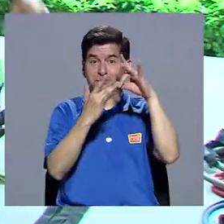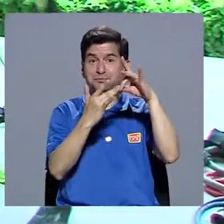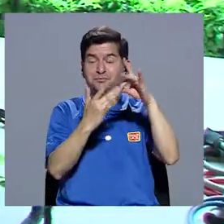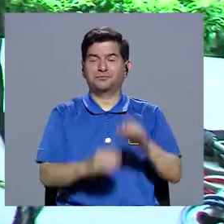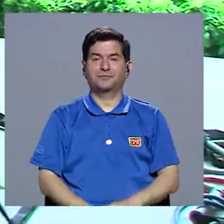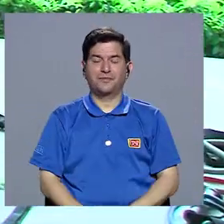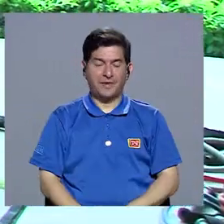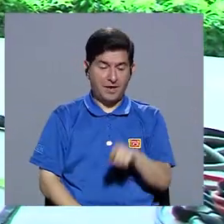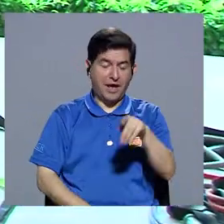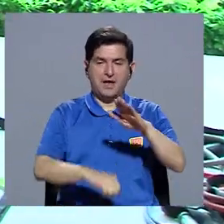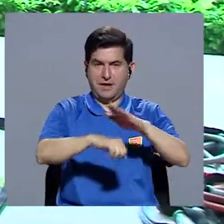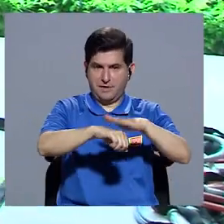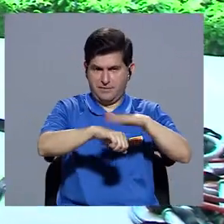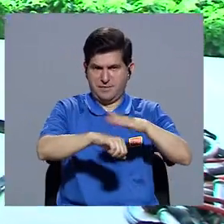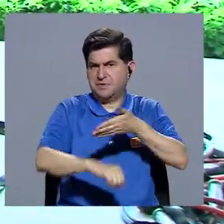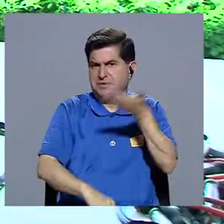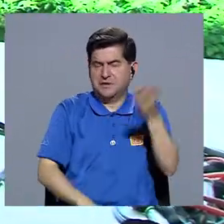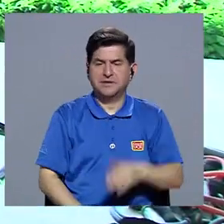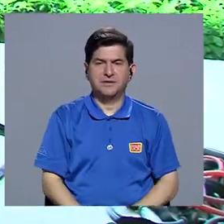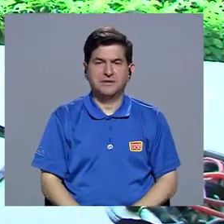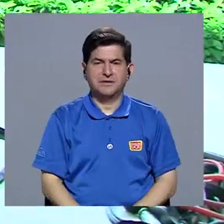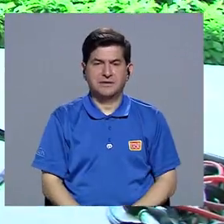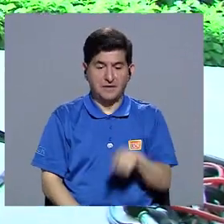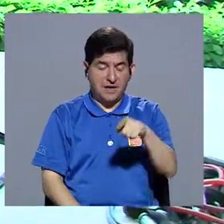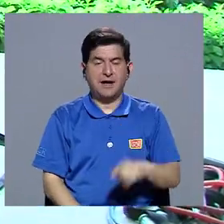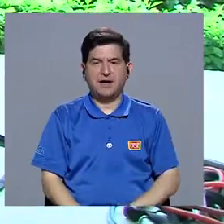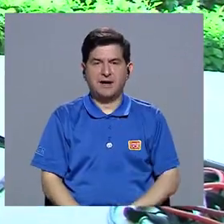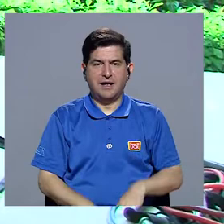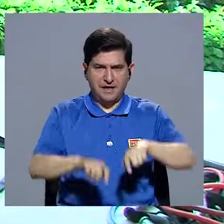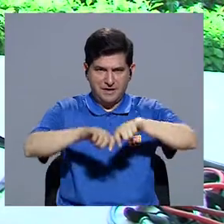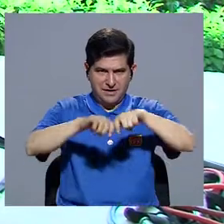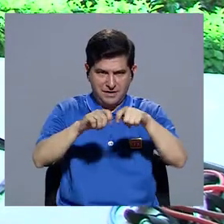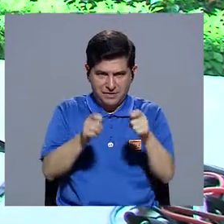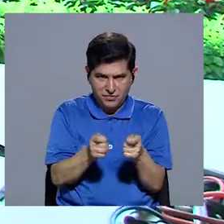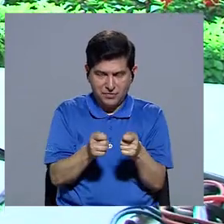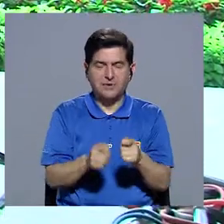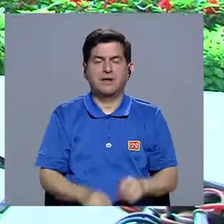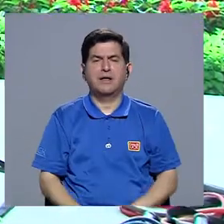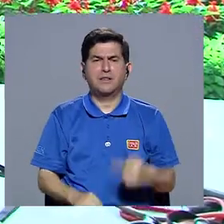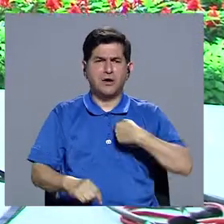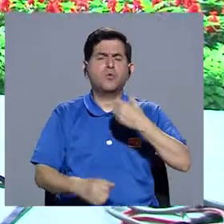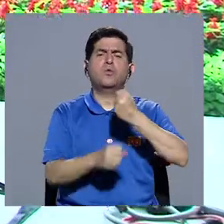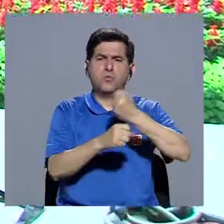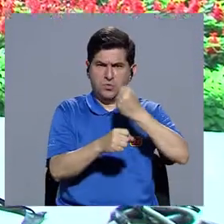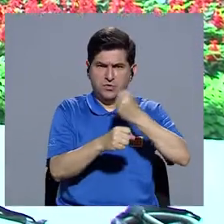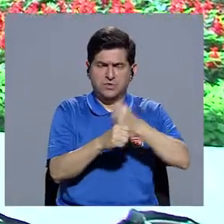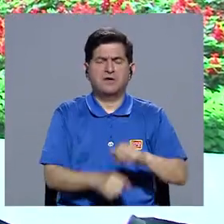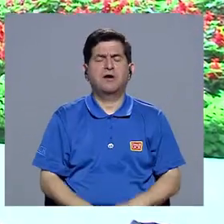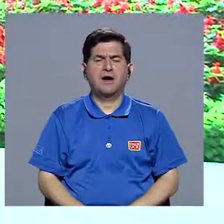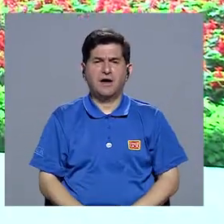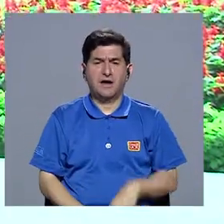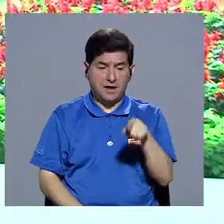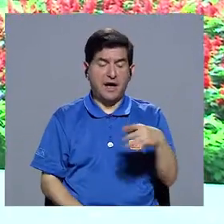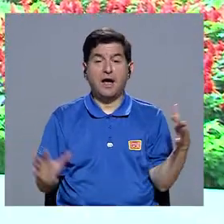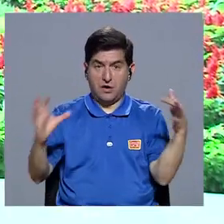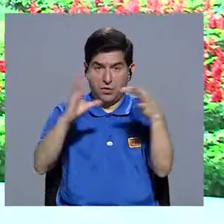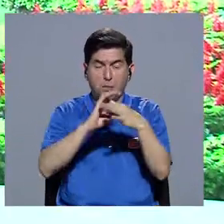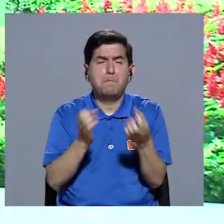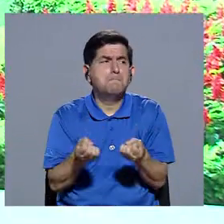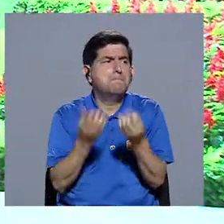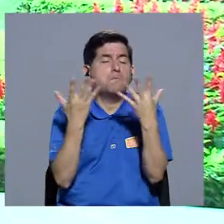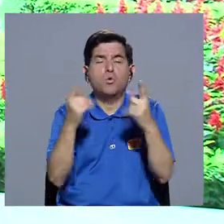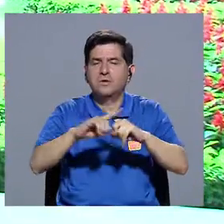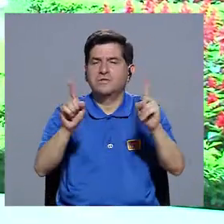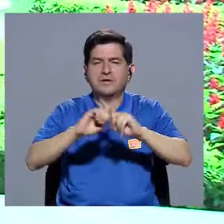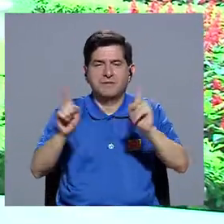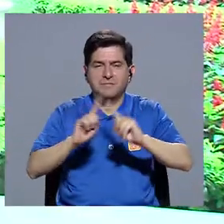Estas escaleras, por ejemplo, bueno, aquí está a la mitad, pero uno puede trabajar ejercicios de coordinación con estas escaleras. Hay múltiples